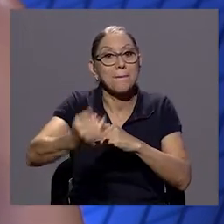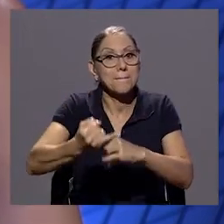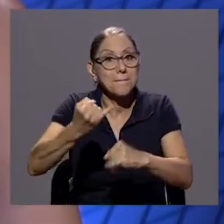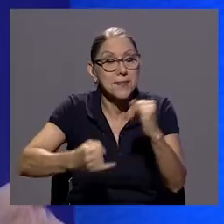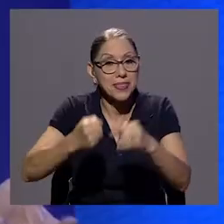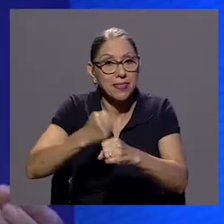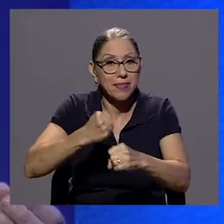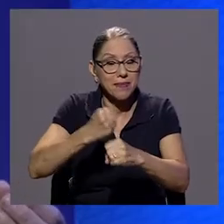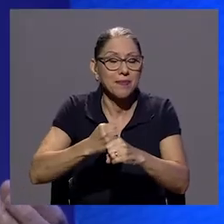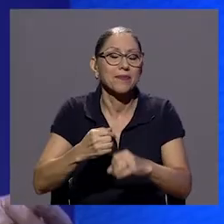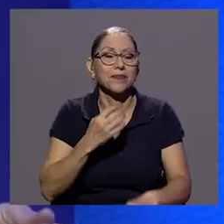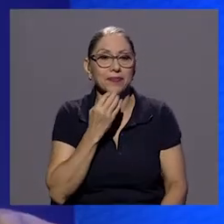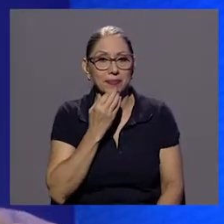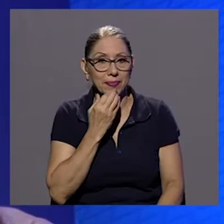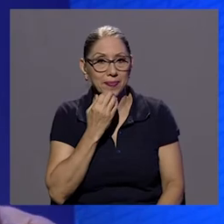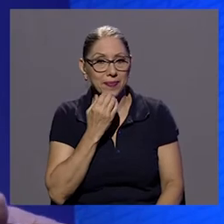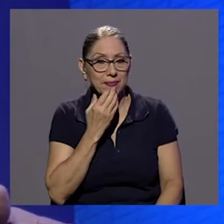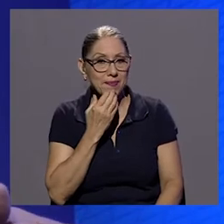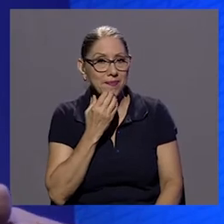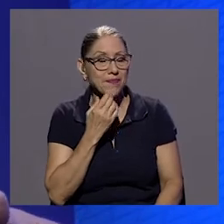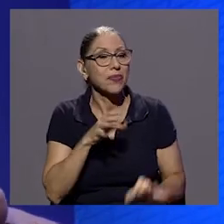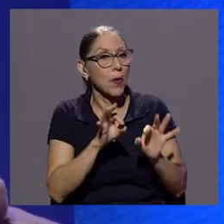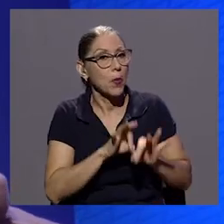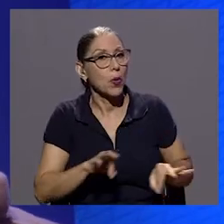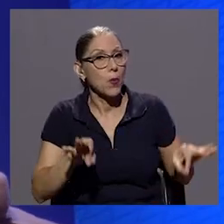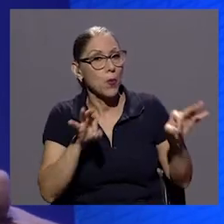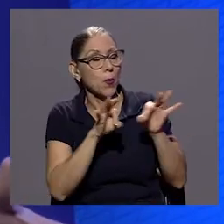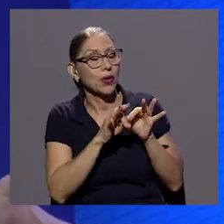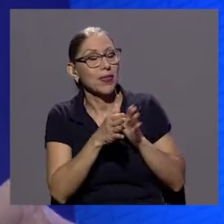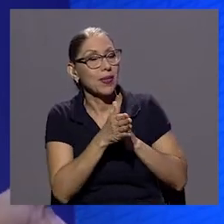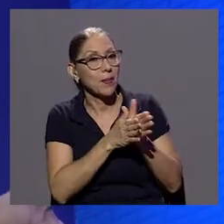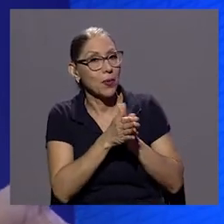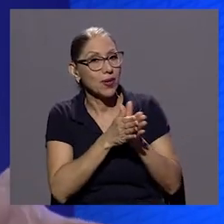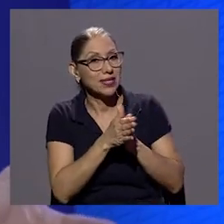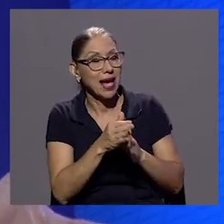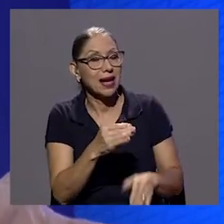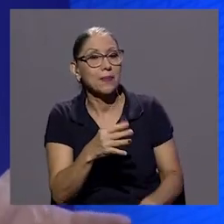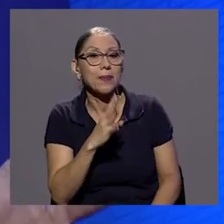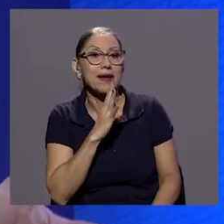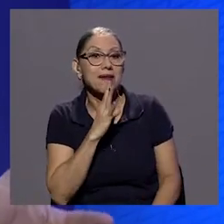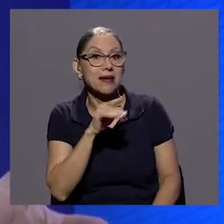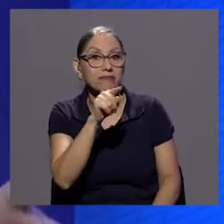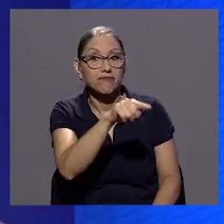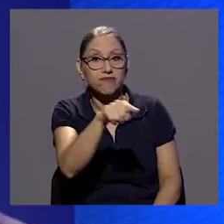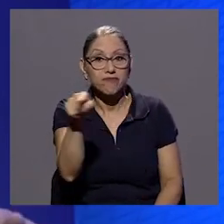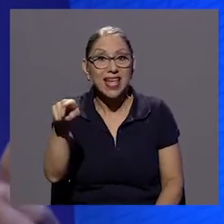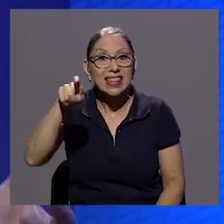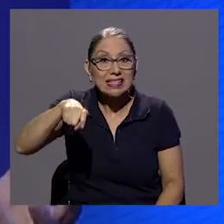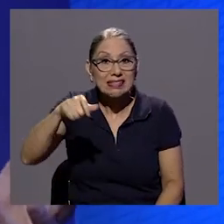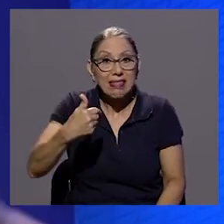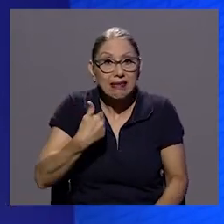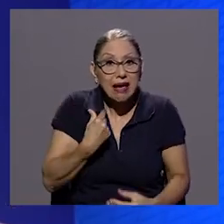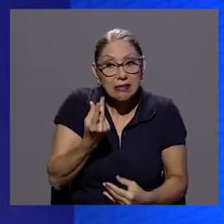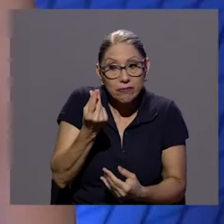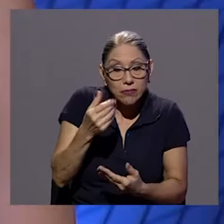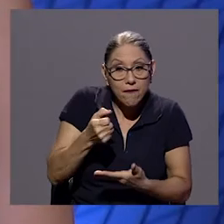fue lo que nos ayudó importante aprovechar para mencionar la necesidad de que existan fondos para que estas cosas se concreten y es